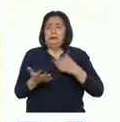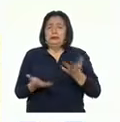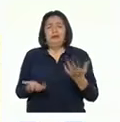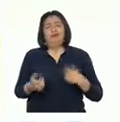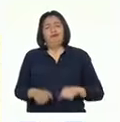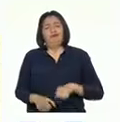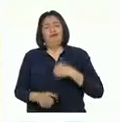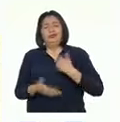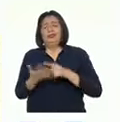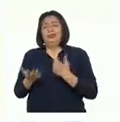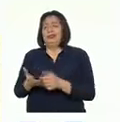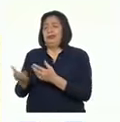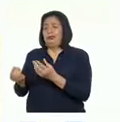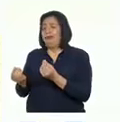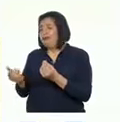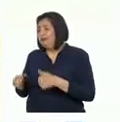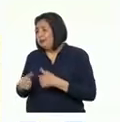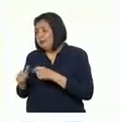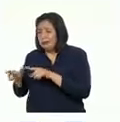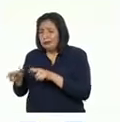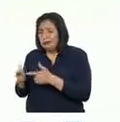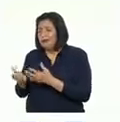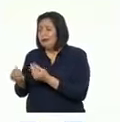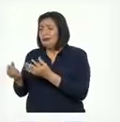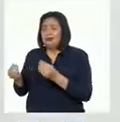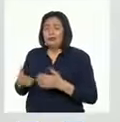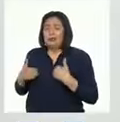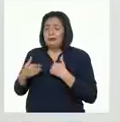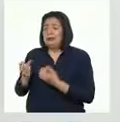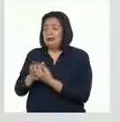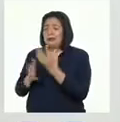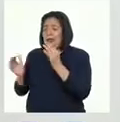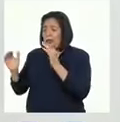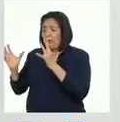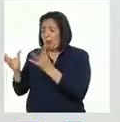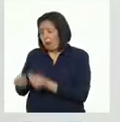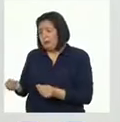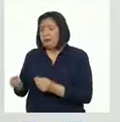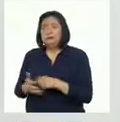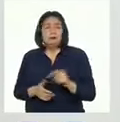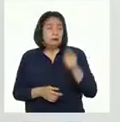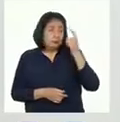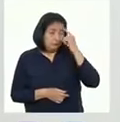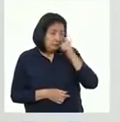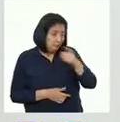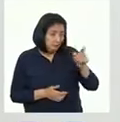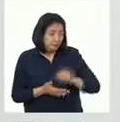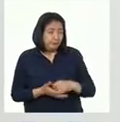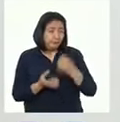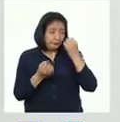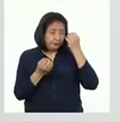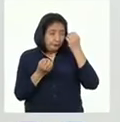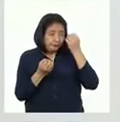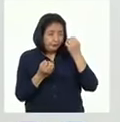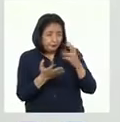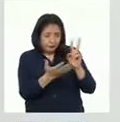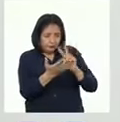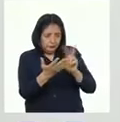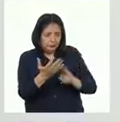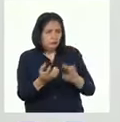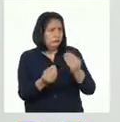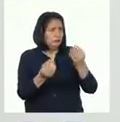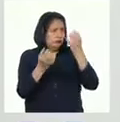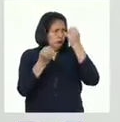irreparable del hábitat de numerosas especies de animales y de plantas. ¿Qué les pareció la lectura? Presentan muchos datos informativos, ¿verdad?